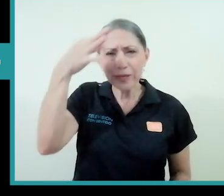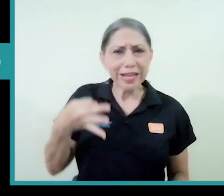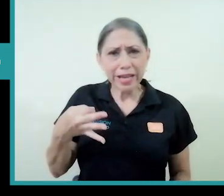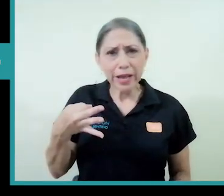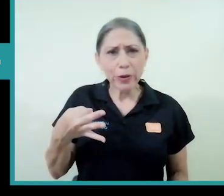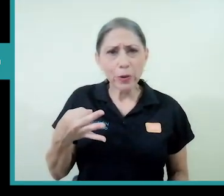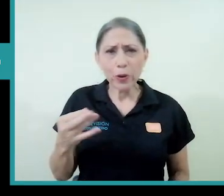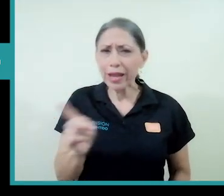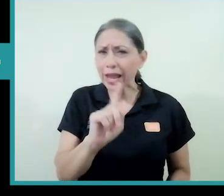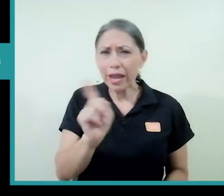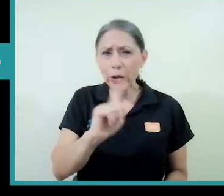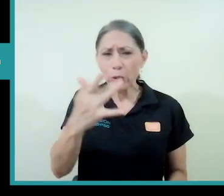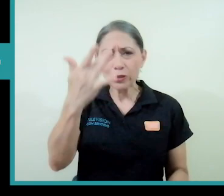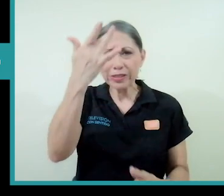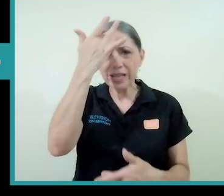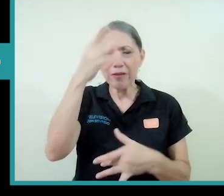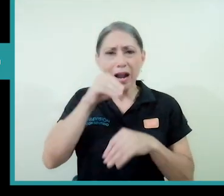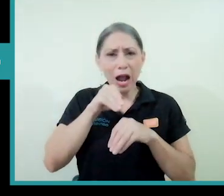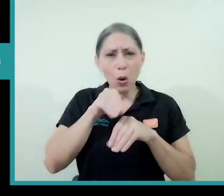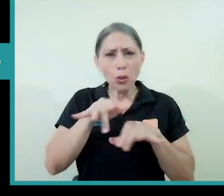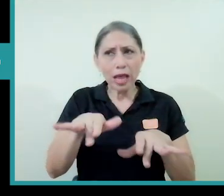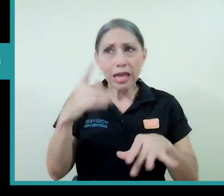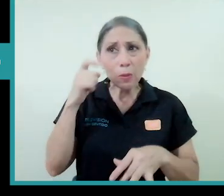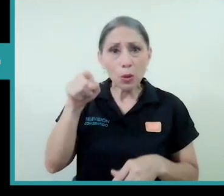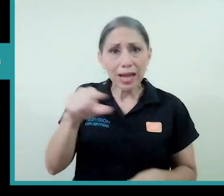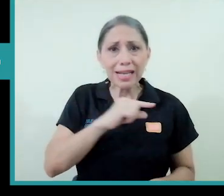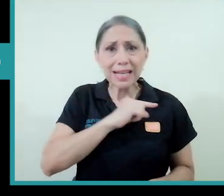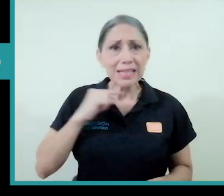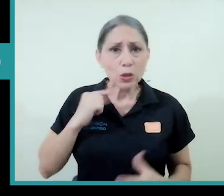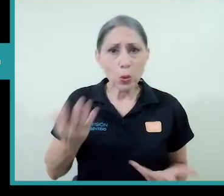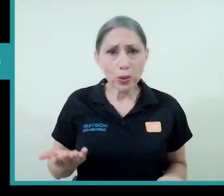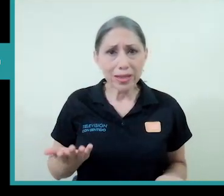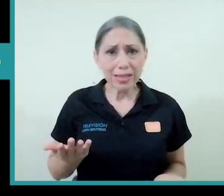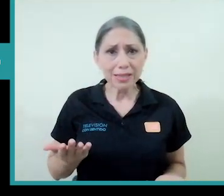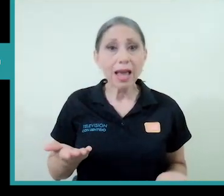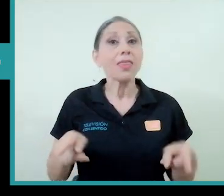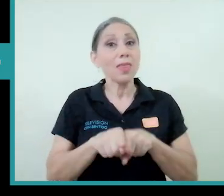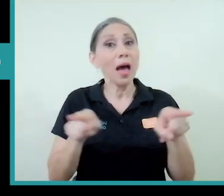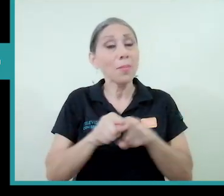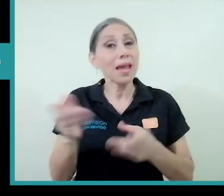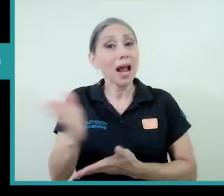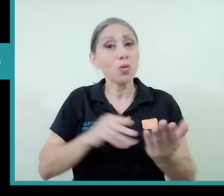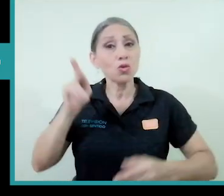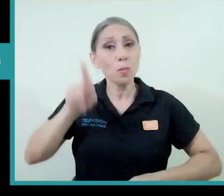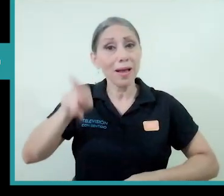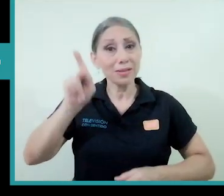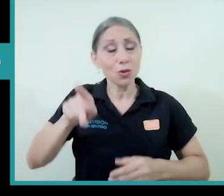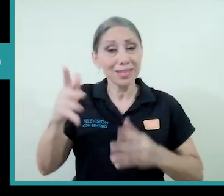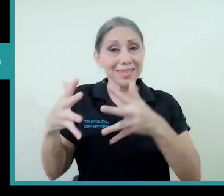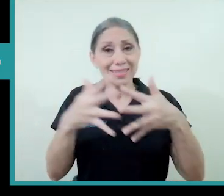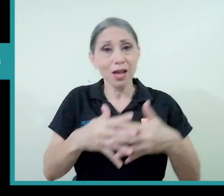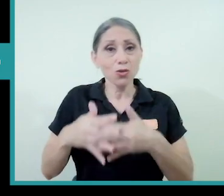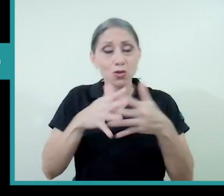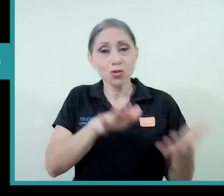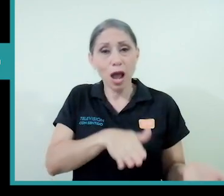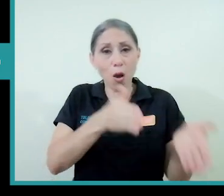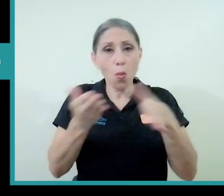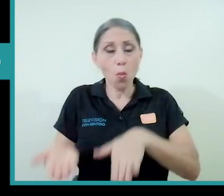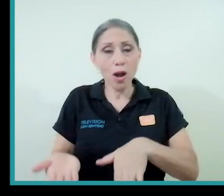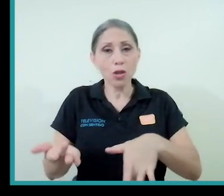iban a contagiar porque eran sacerdotes. También algunos pastores en Estados Unidos se han muerto por coronavirus.